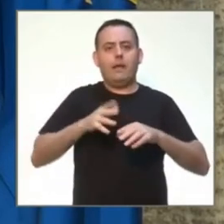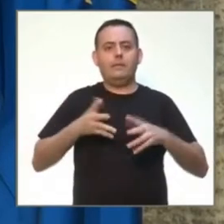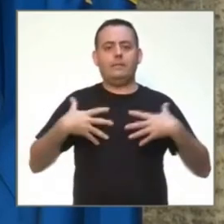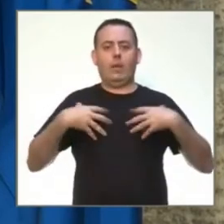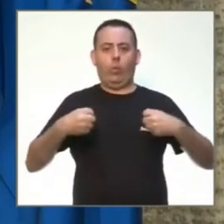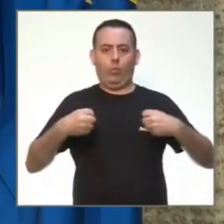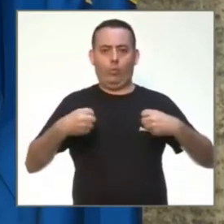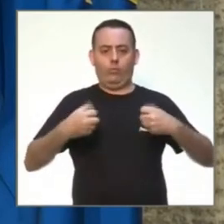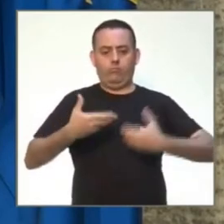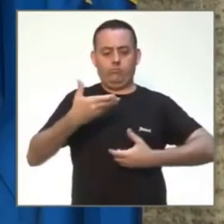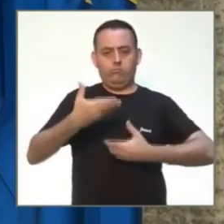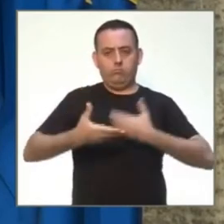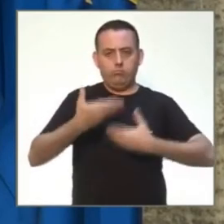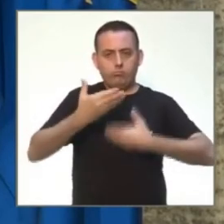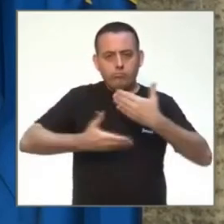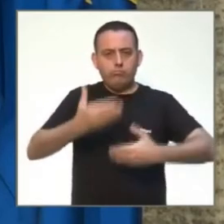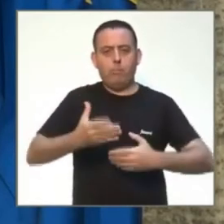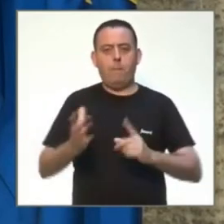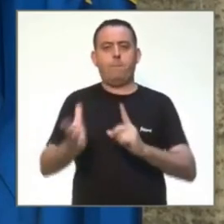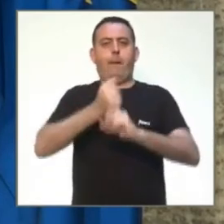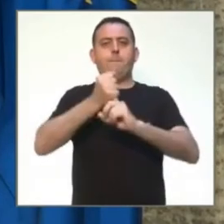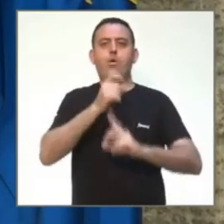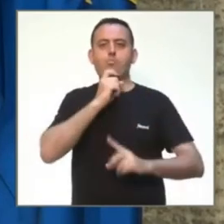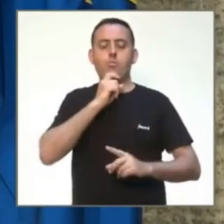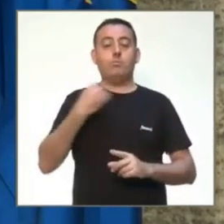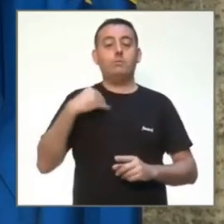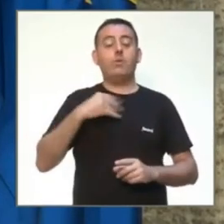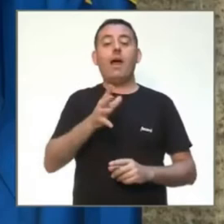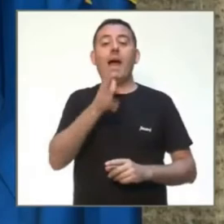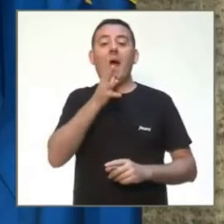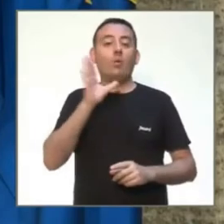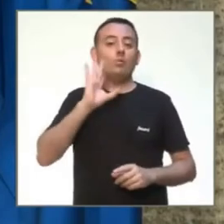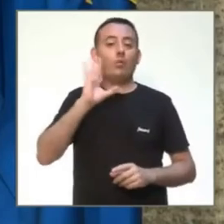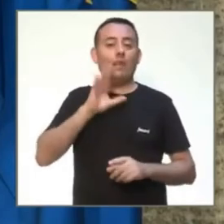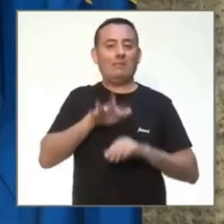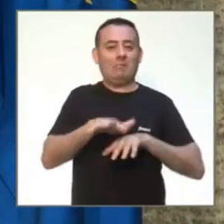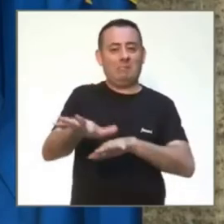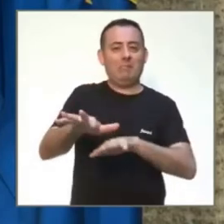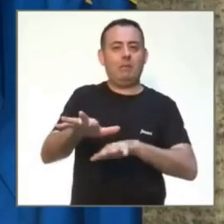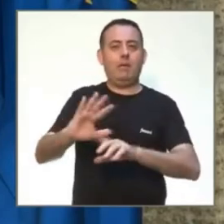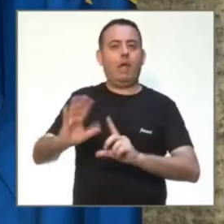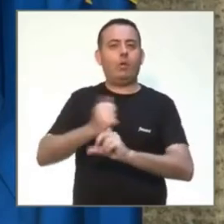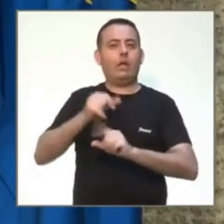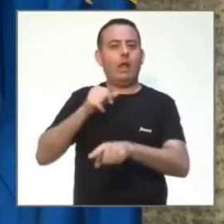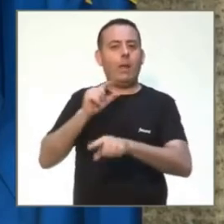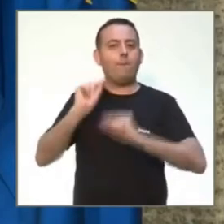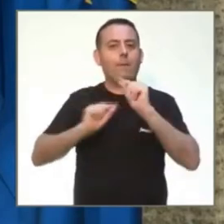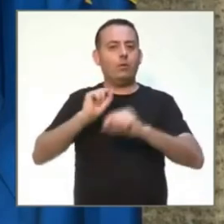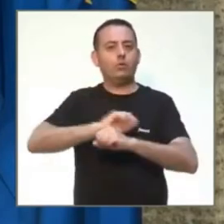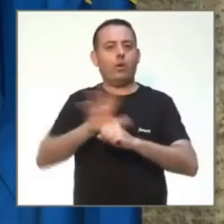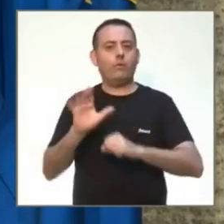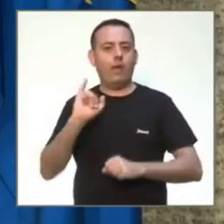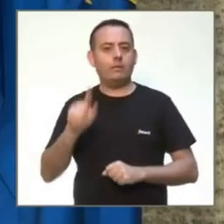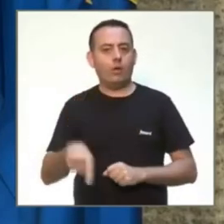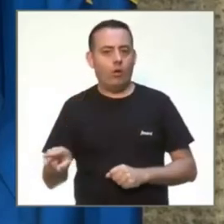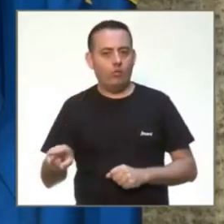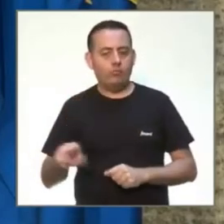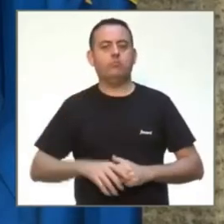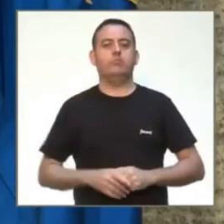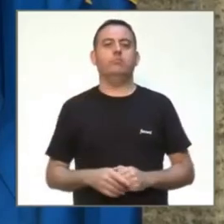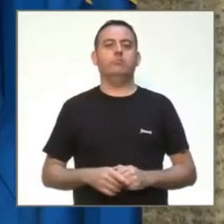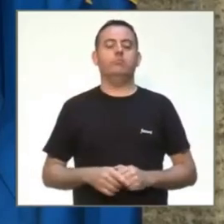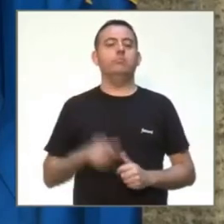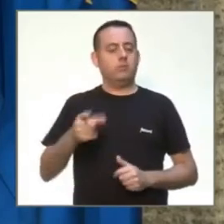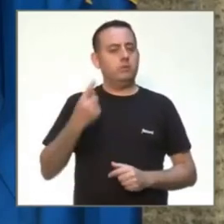temprana la presencia de coronavirus en aguas residuales. Se trata de un proyecto enormemente estratégico, ya que, como saben,